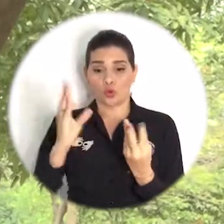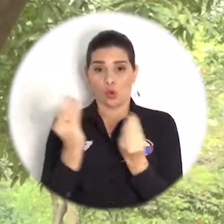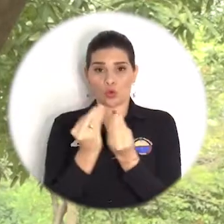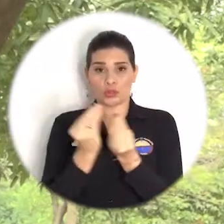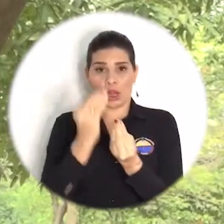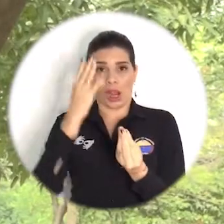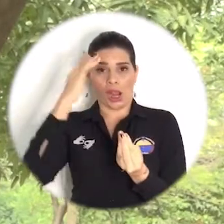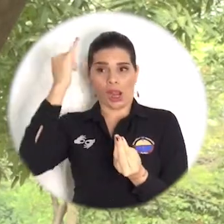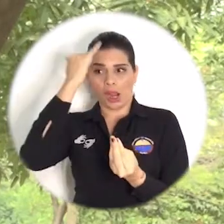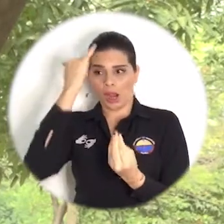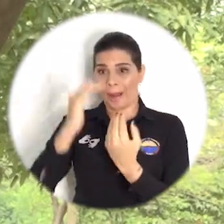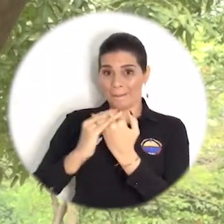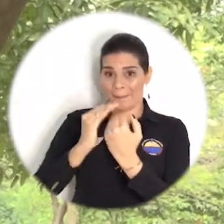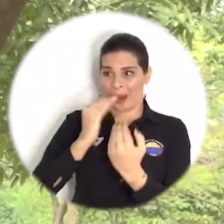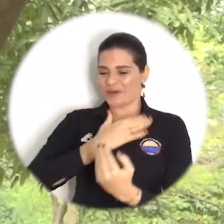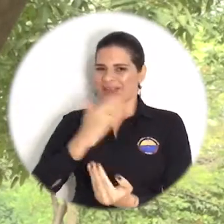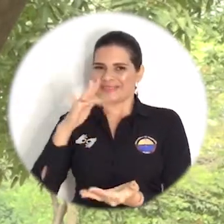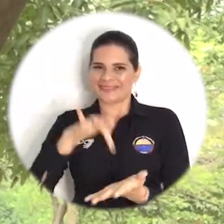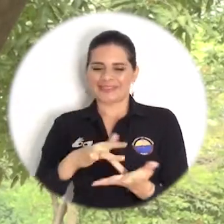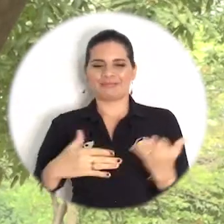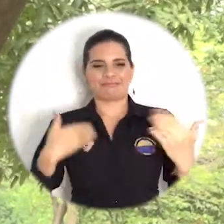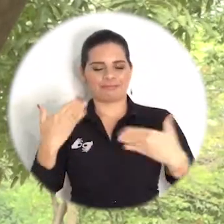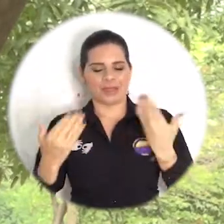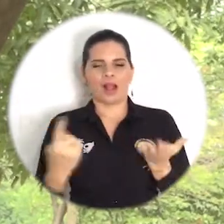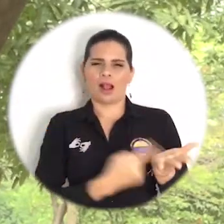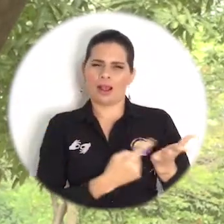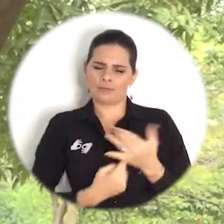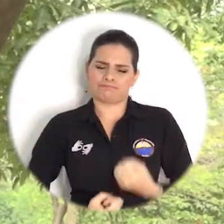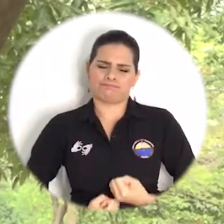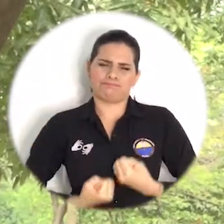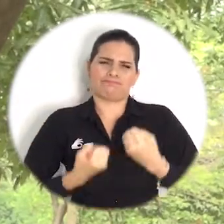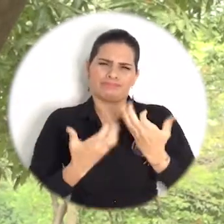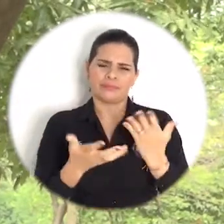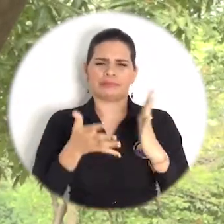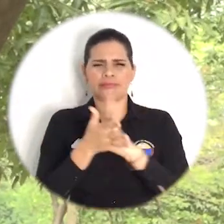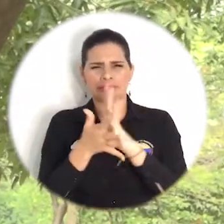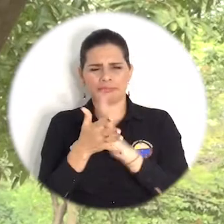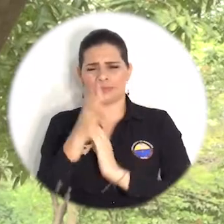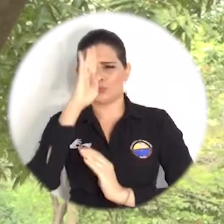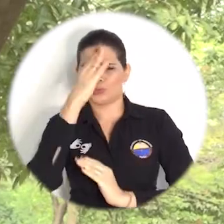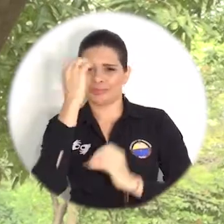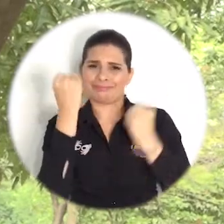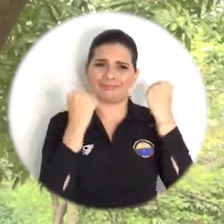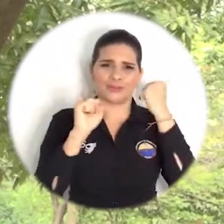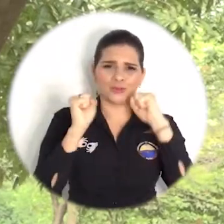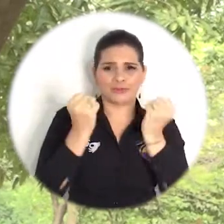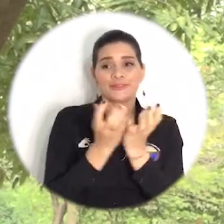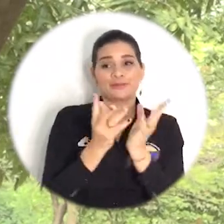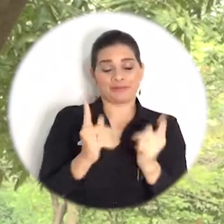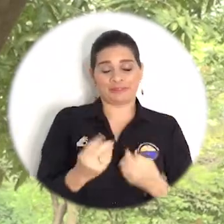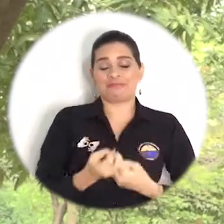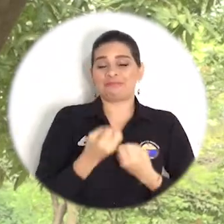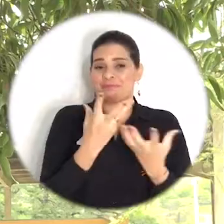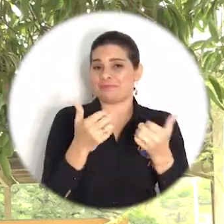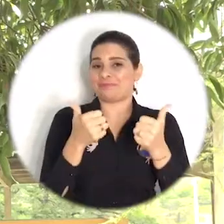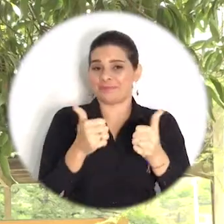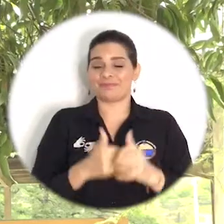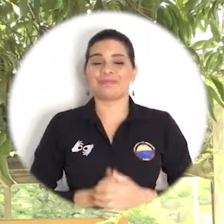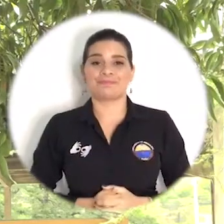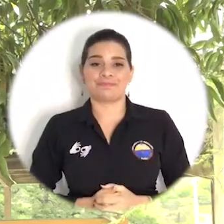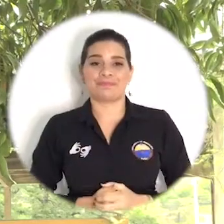Consejo Académico, al cual fuimos invitados y tuvimos la oportunidad de expresar las dudas e inquietudes que tenía el estudiantado.